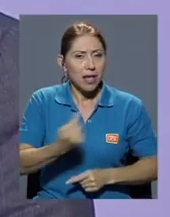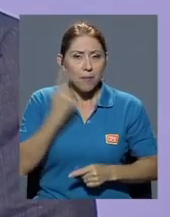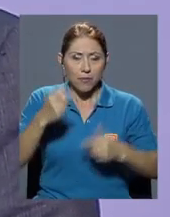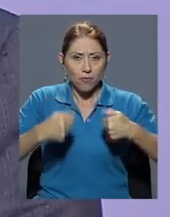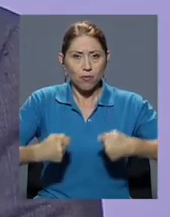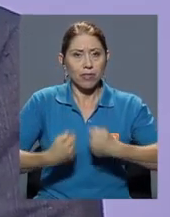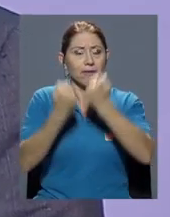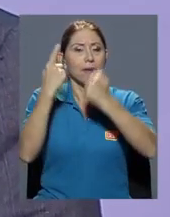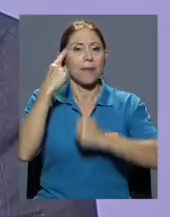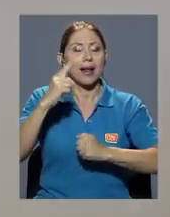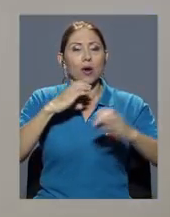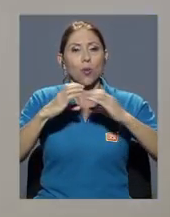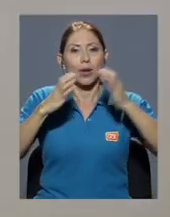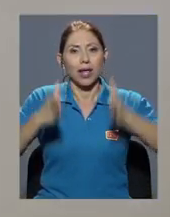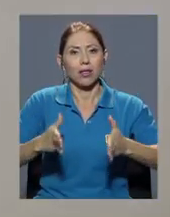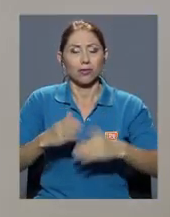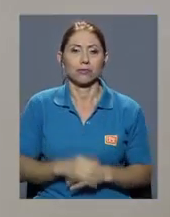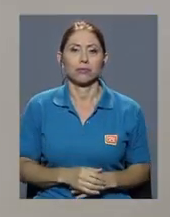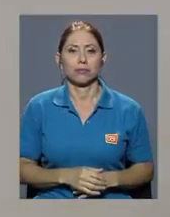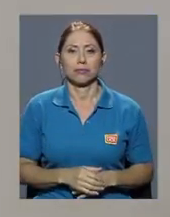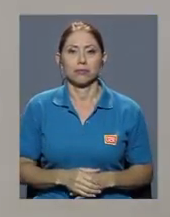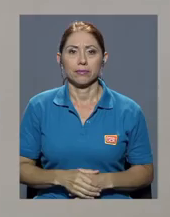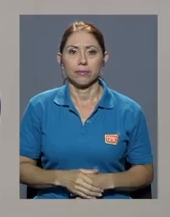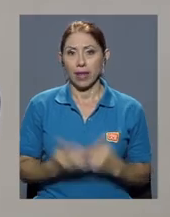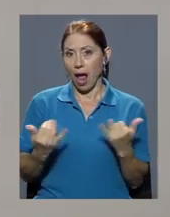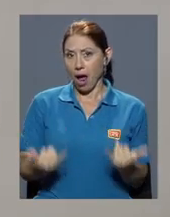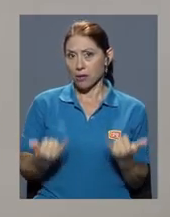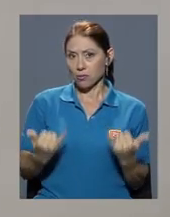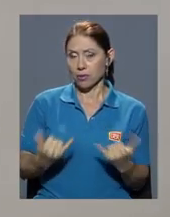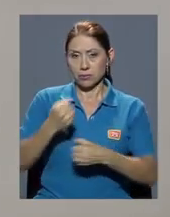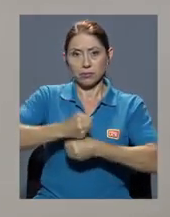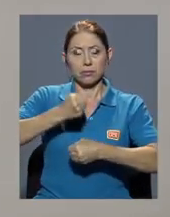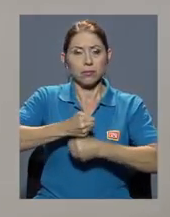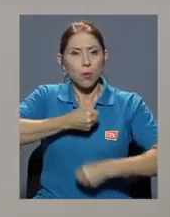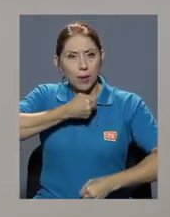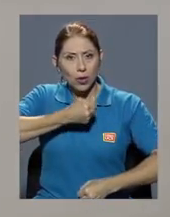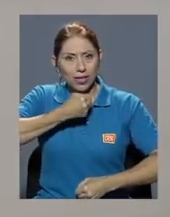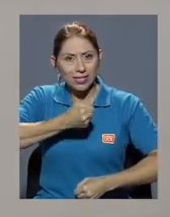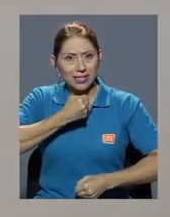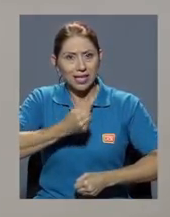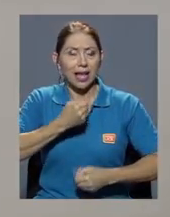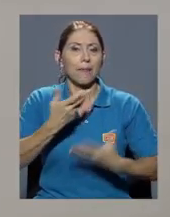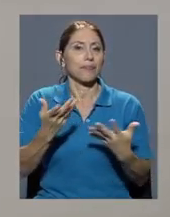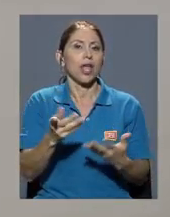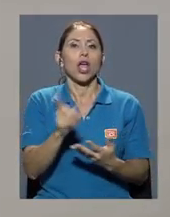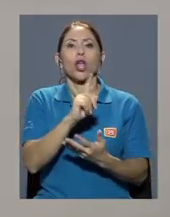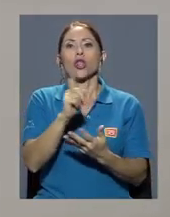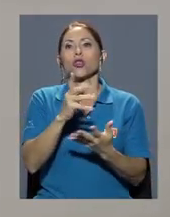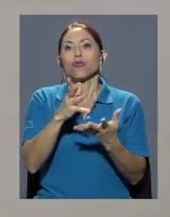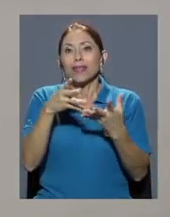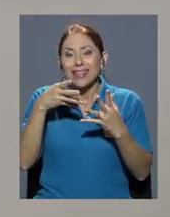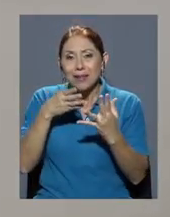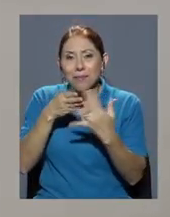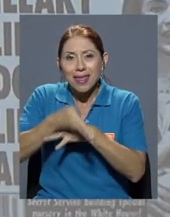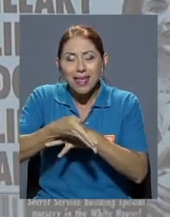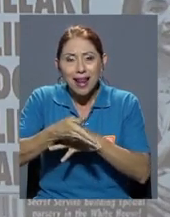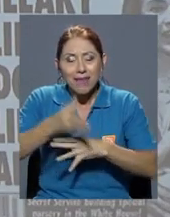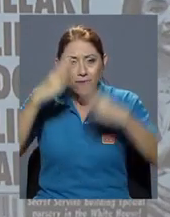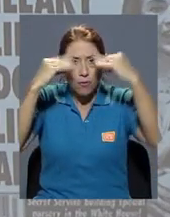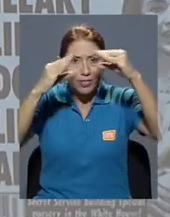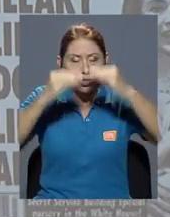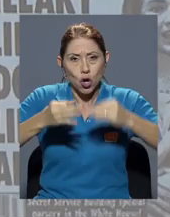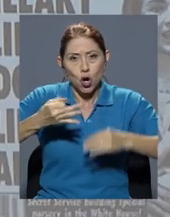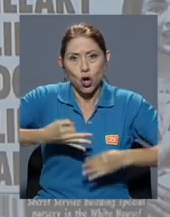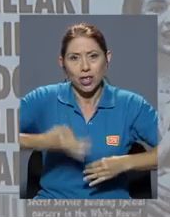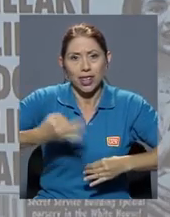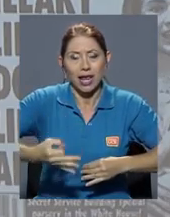un desafío para los comunicadores. En la actualidad, la labor periodística no intermedia la información cotidiana, debido al surgimiento